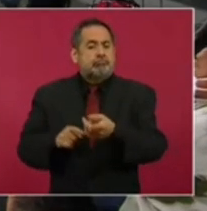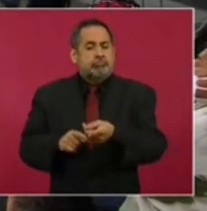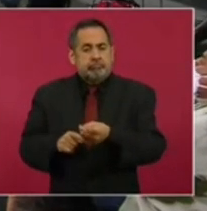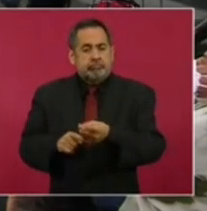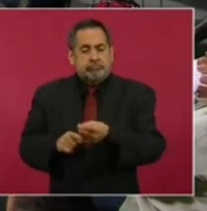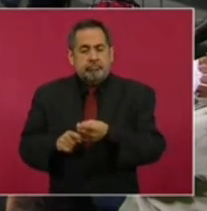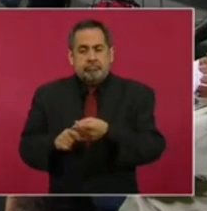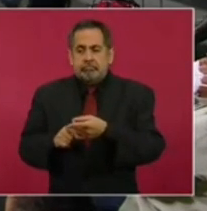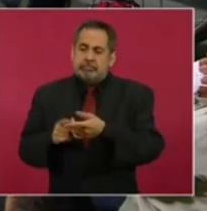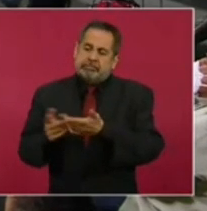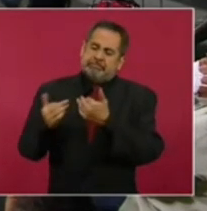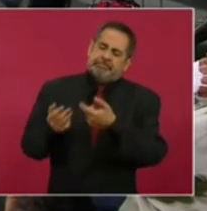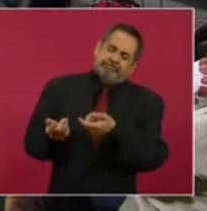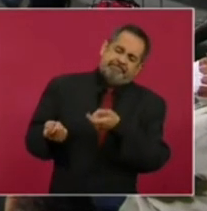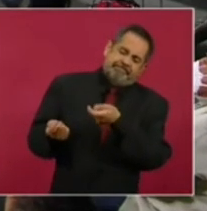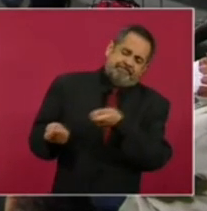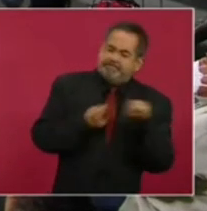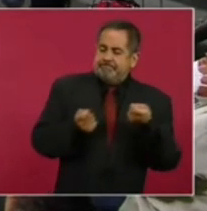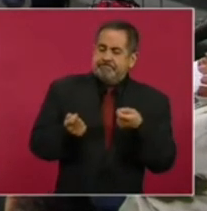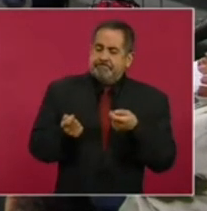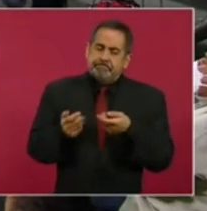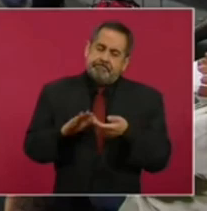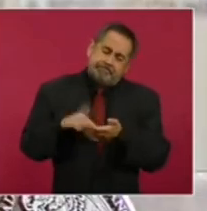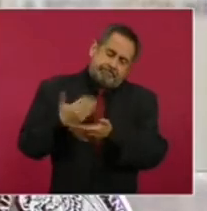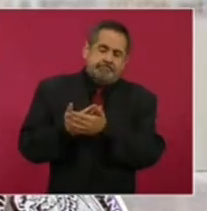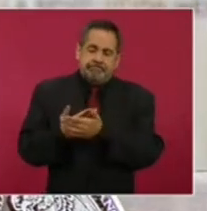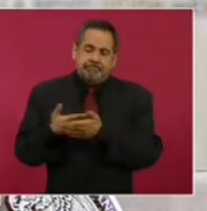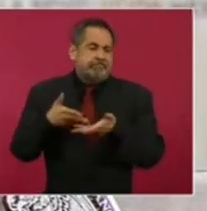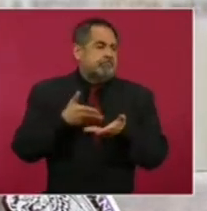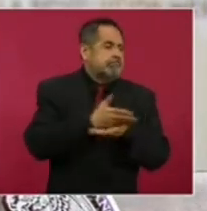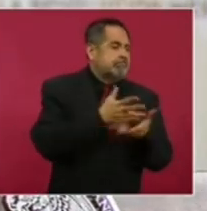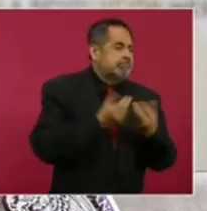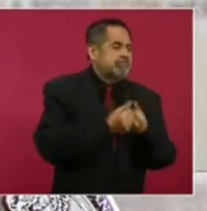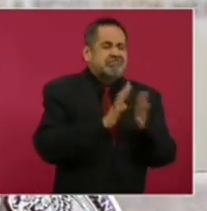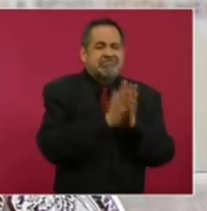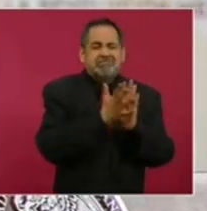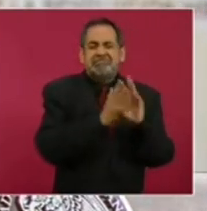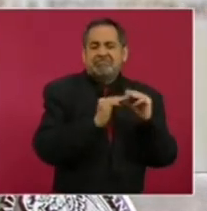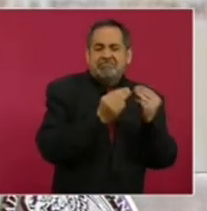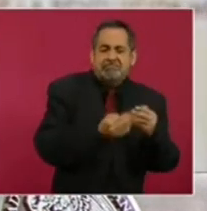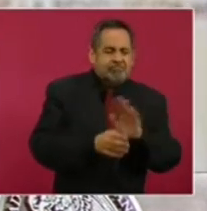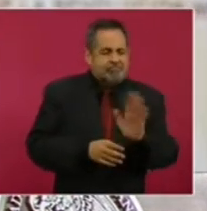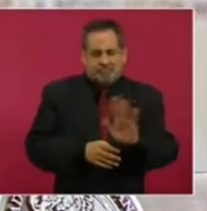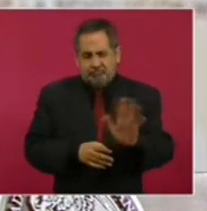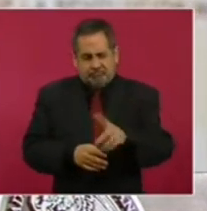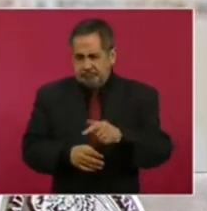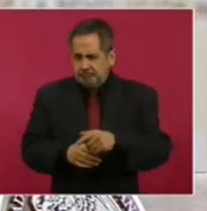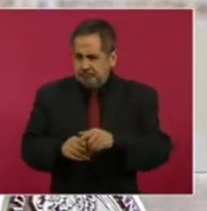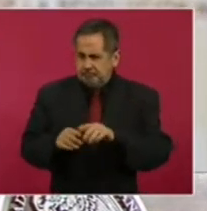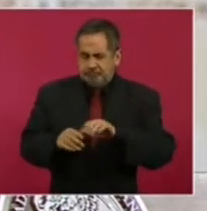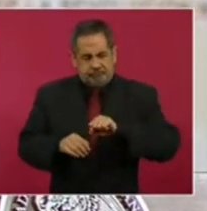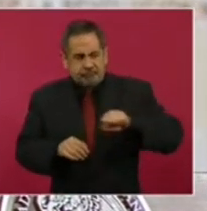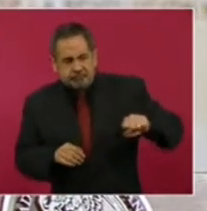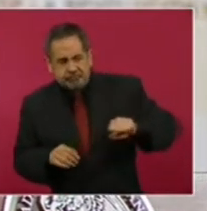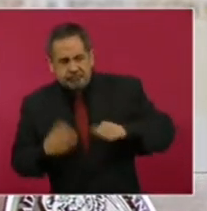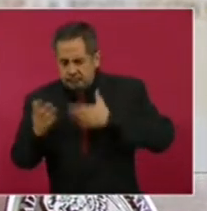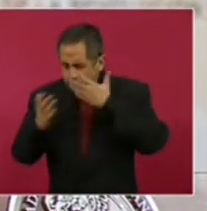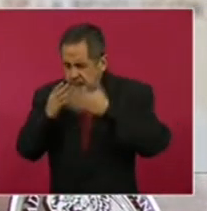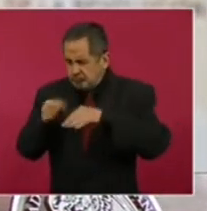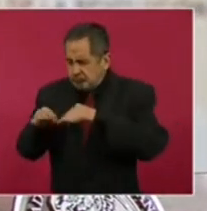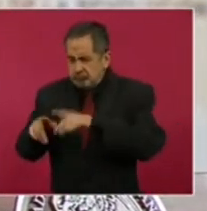enganchados, quitarles a los